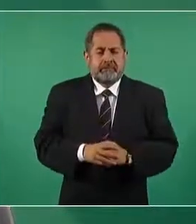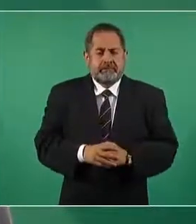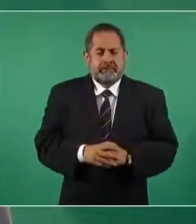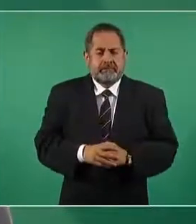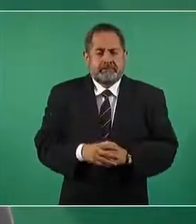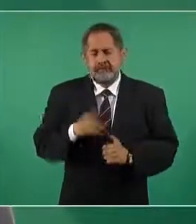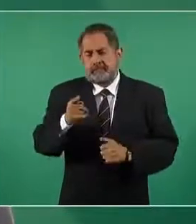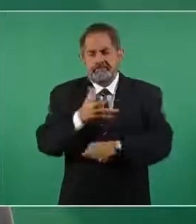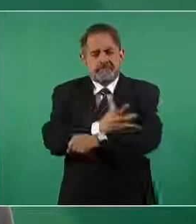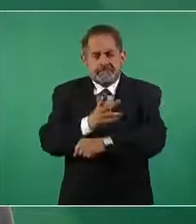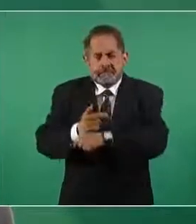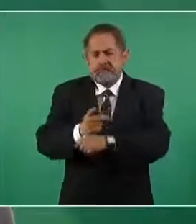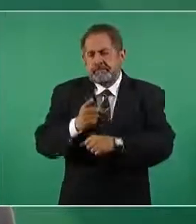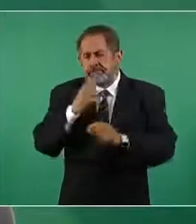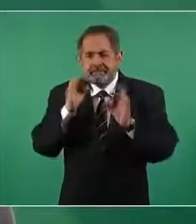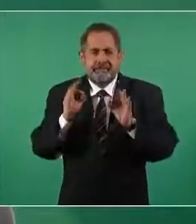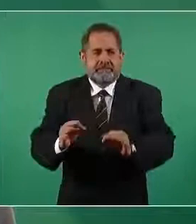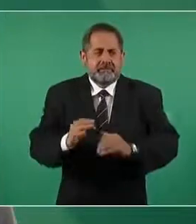una gente honesta